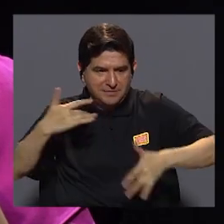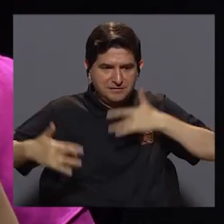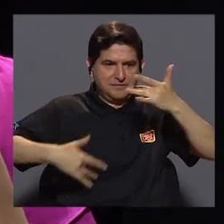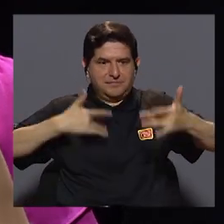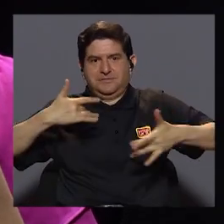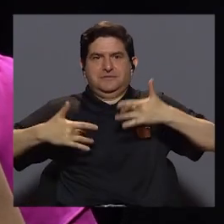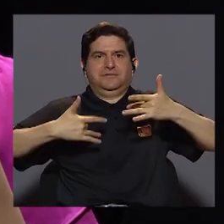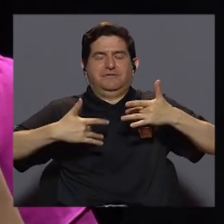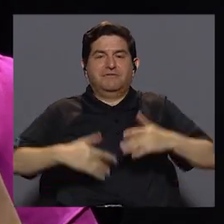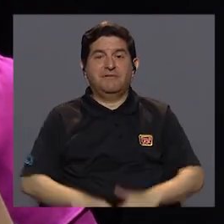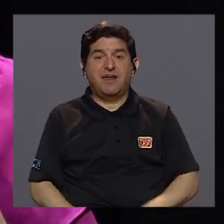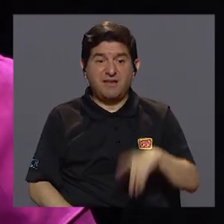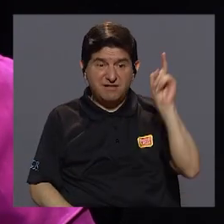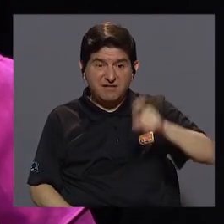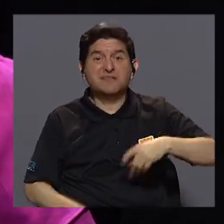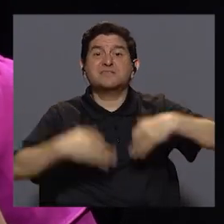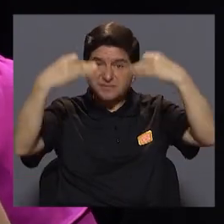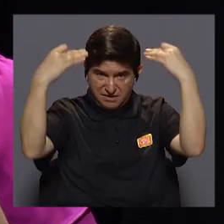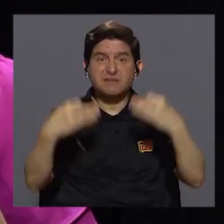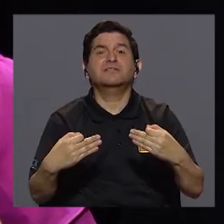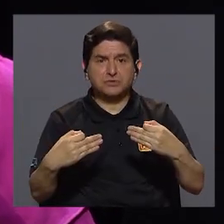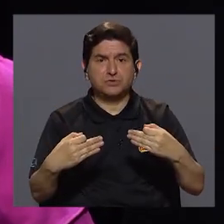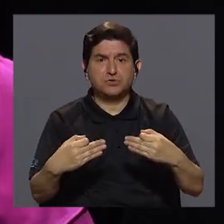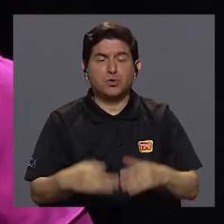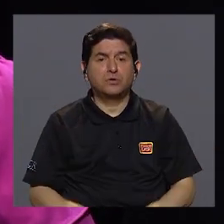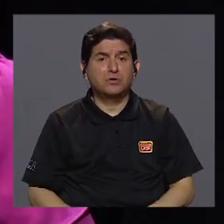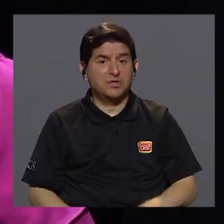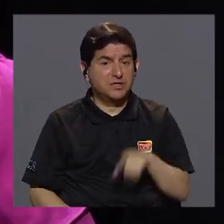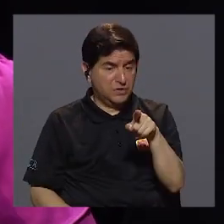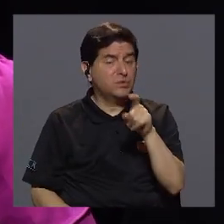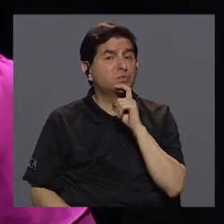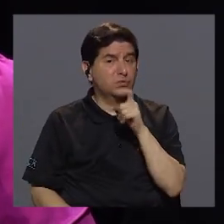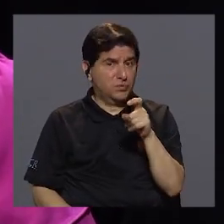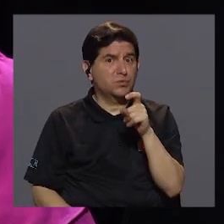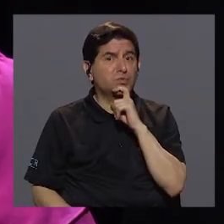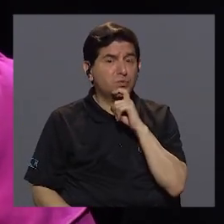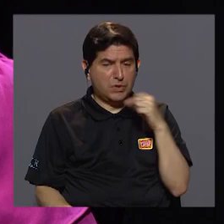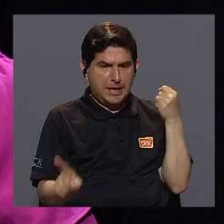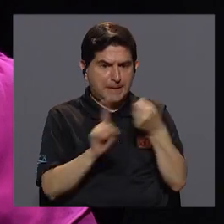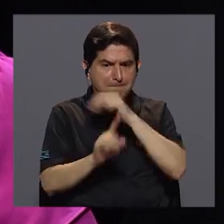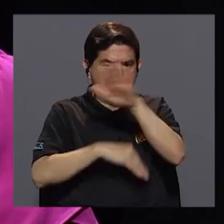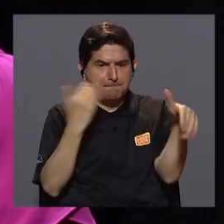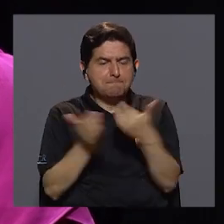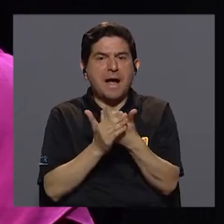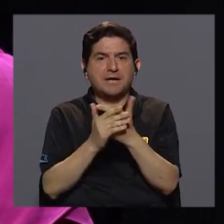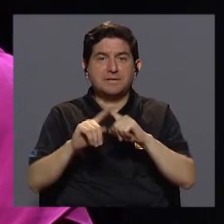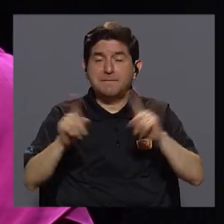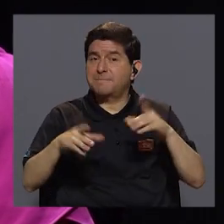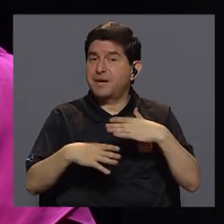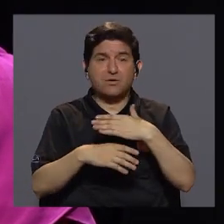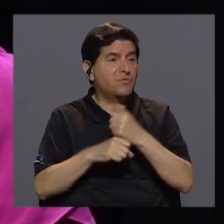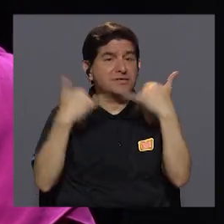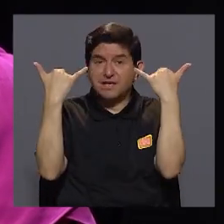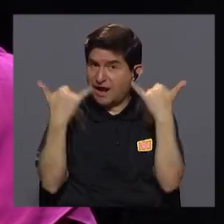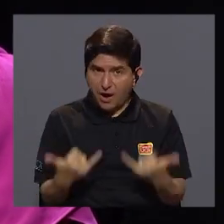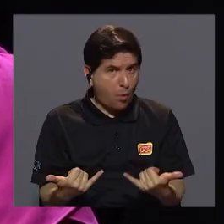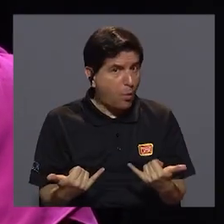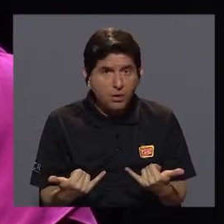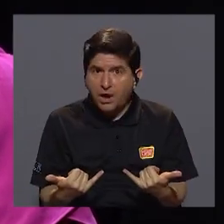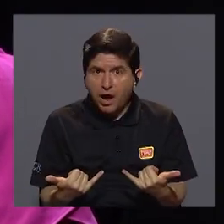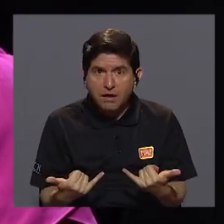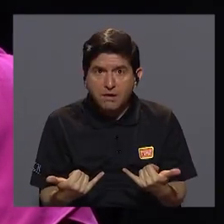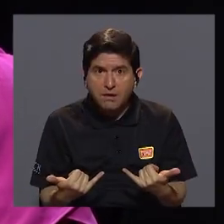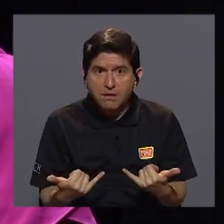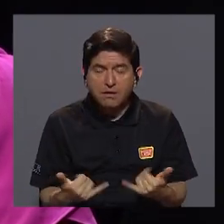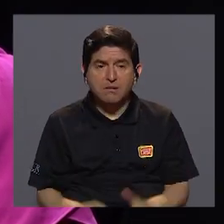de que vamos a tener que tomar decisiones y van a ser decisiones difíciles que nos van a impactar a todos, pero si no las tomamos ahora, el